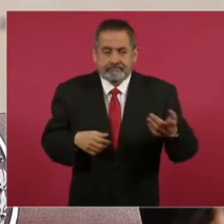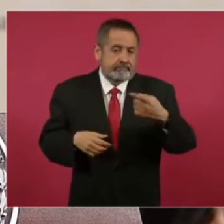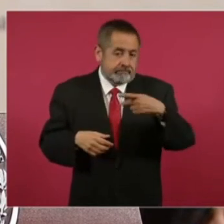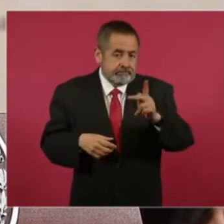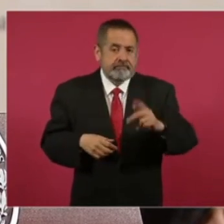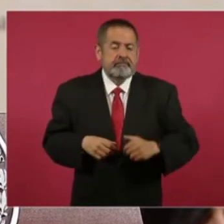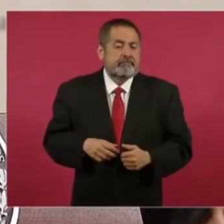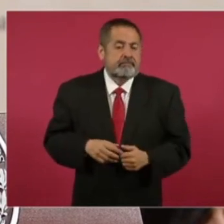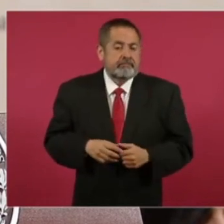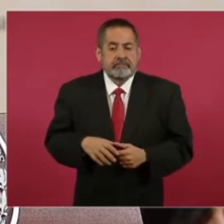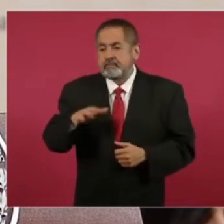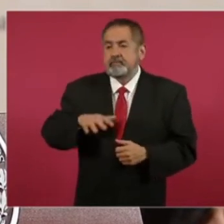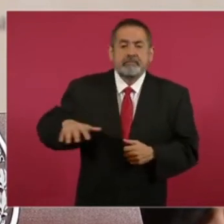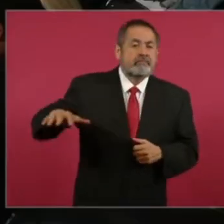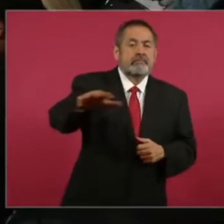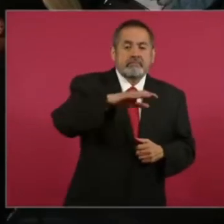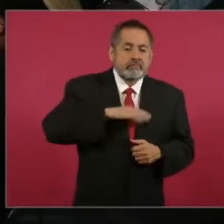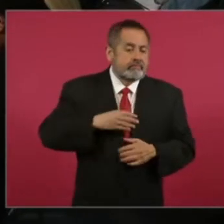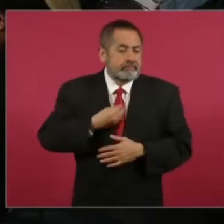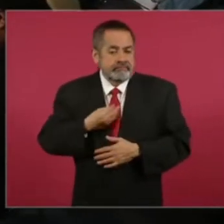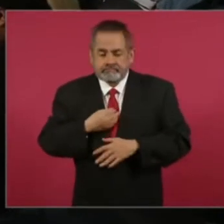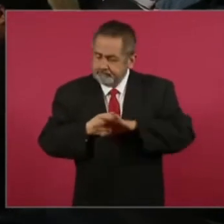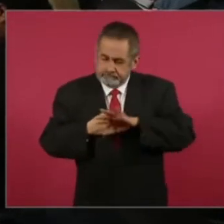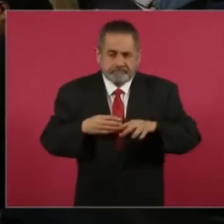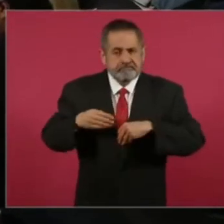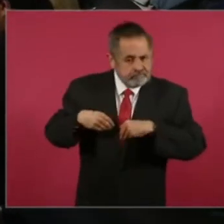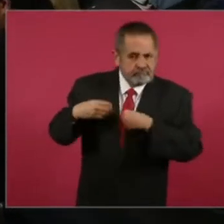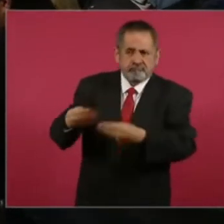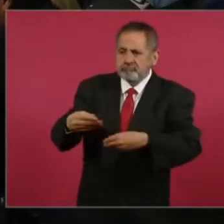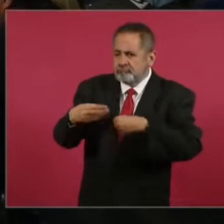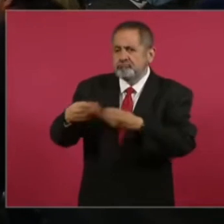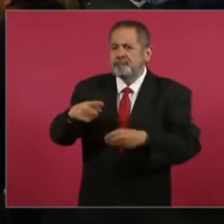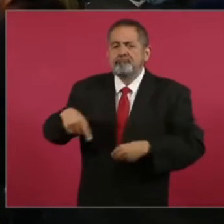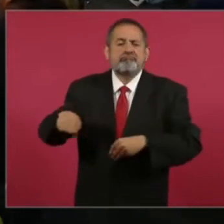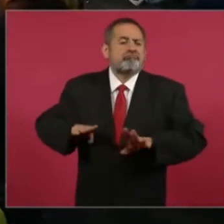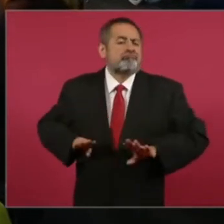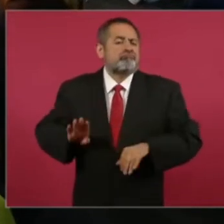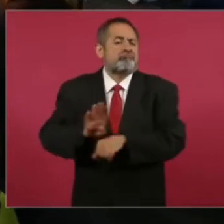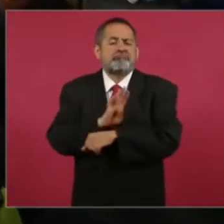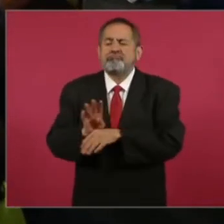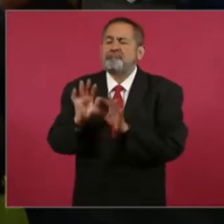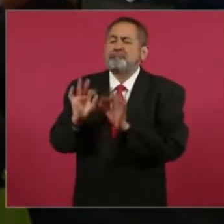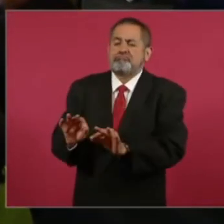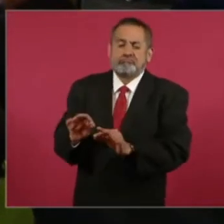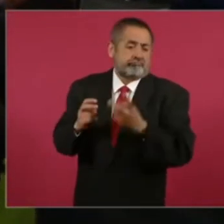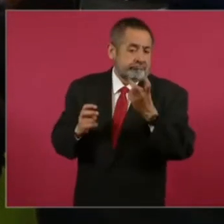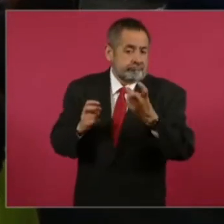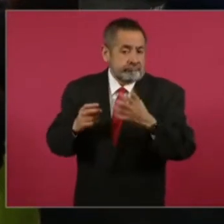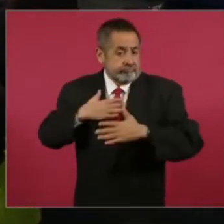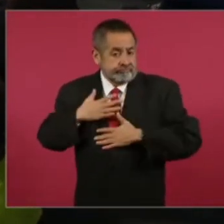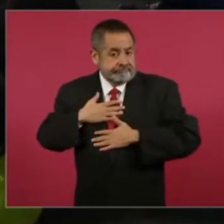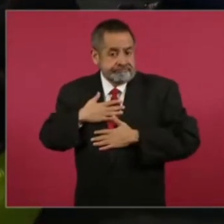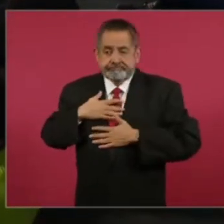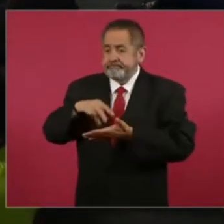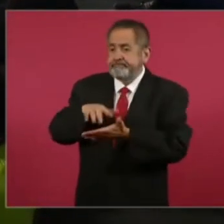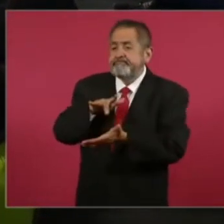que le dieron dinero a los diputados del PAN para que aprobaran la reforma energética es porque tiene